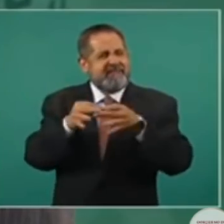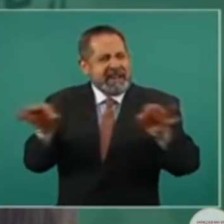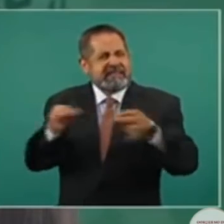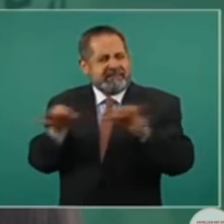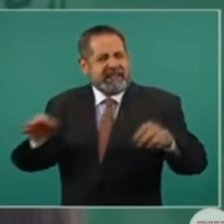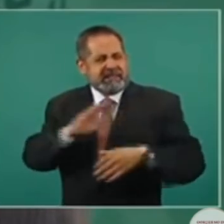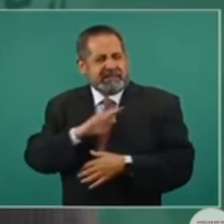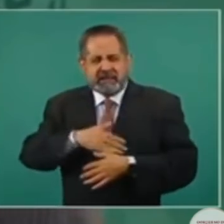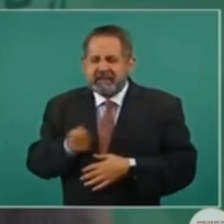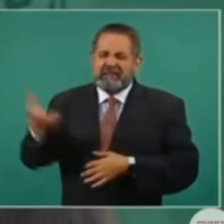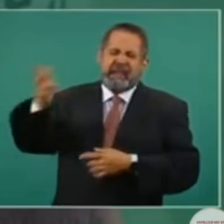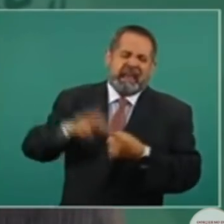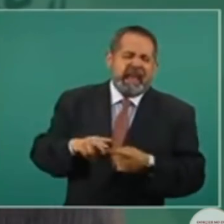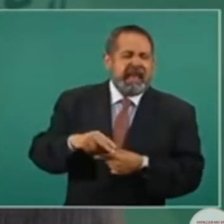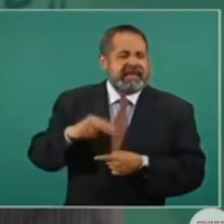Eres naco.